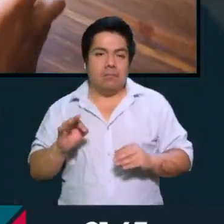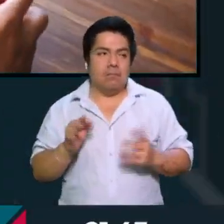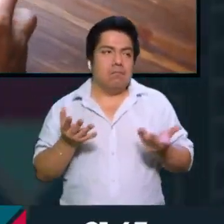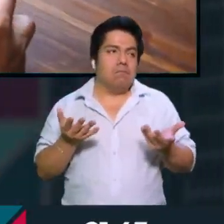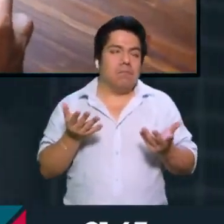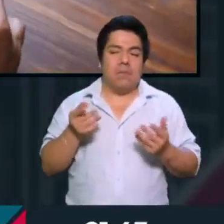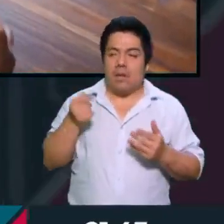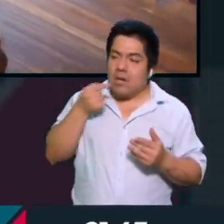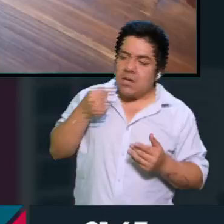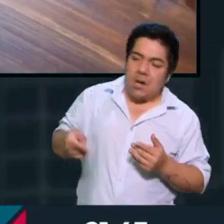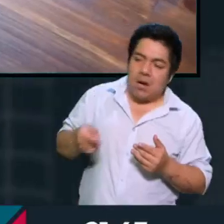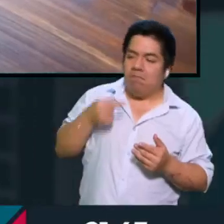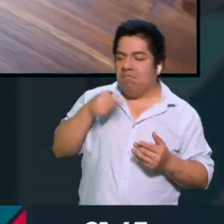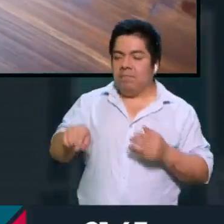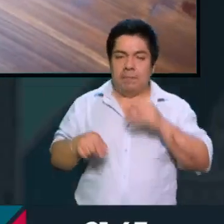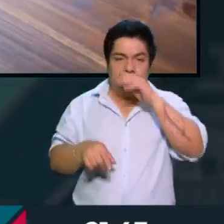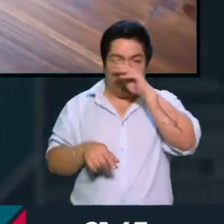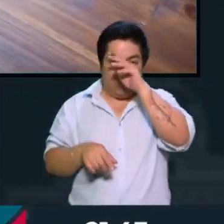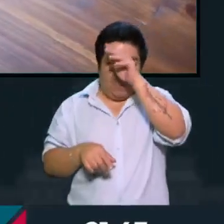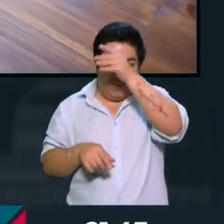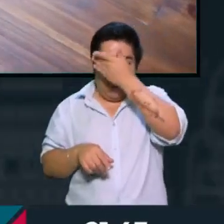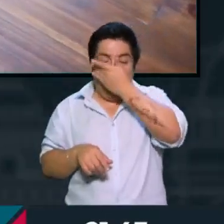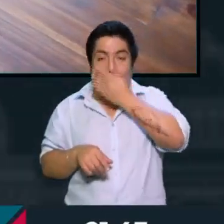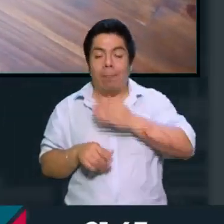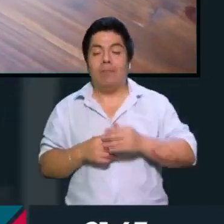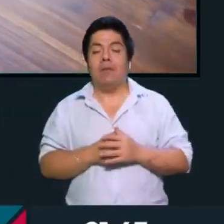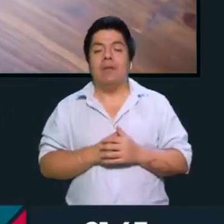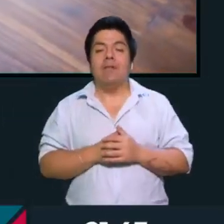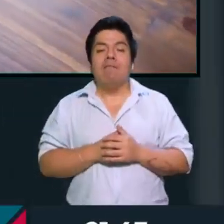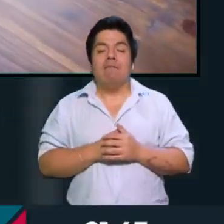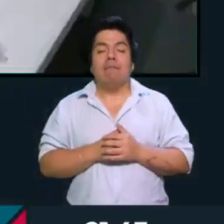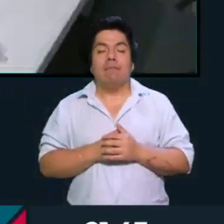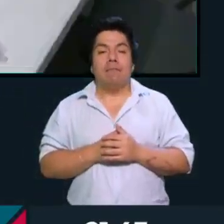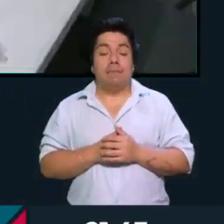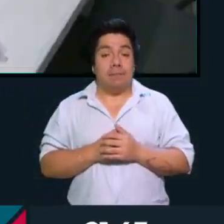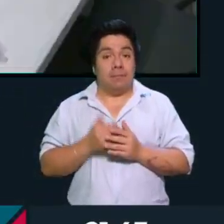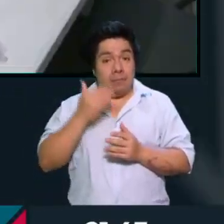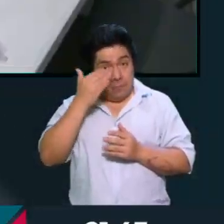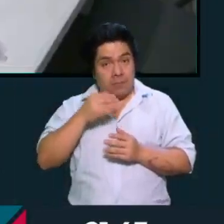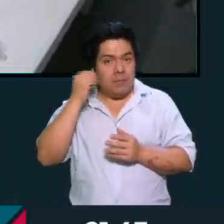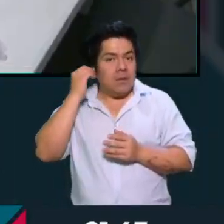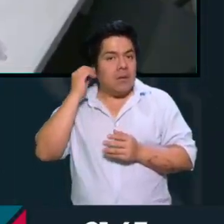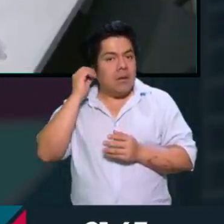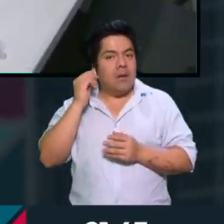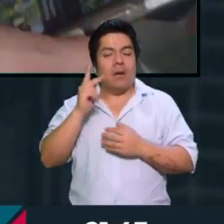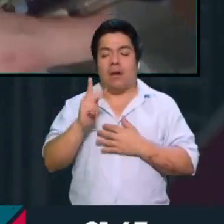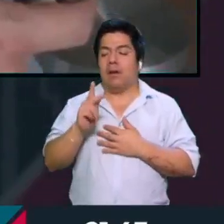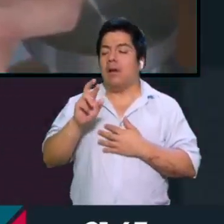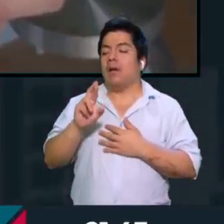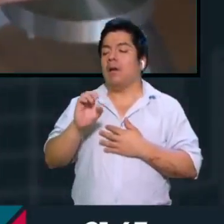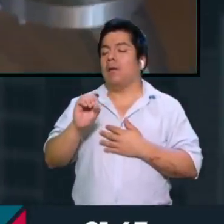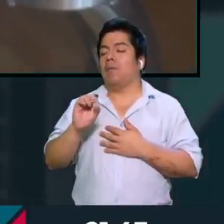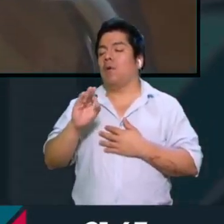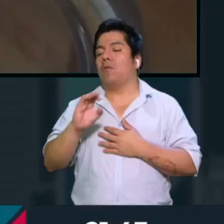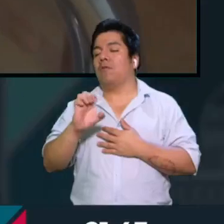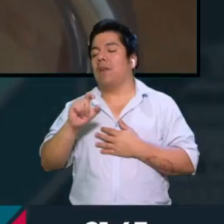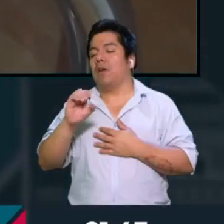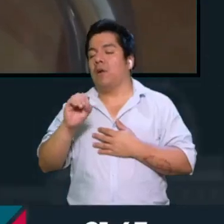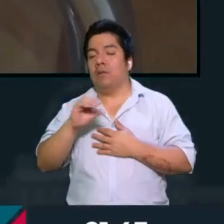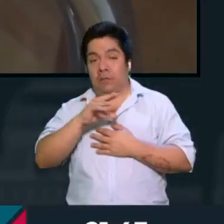demandar, denunciar este tipo de contenidos engañosos. Ya, si bien la Profeco tiene, por ejemplo, en el tema de